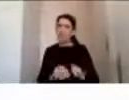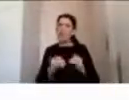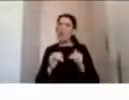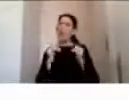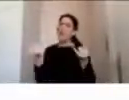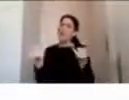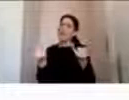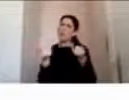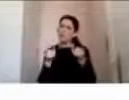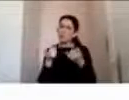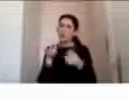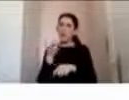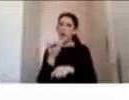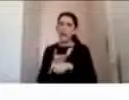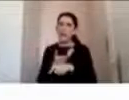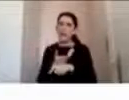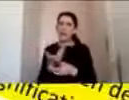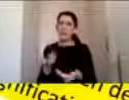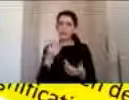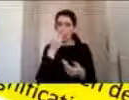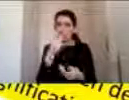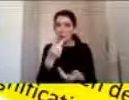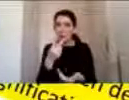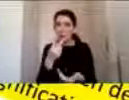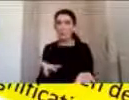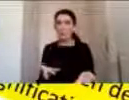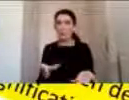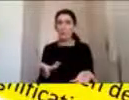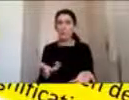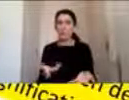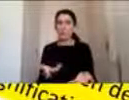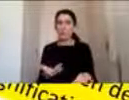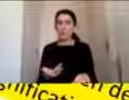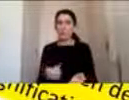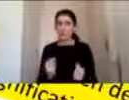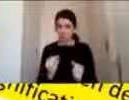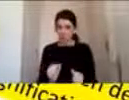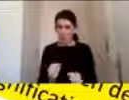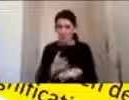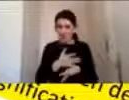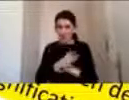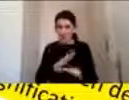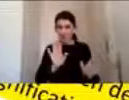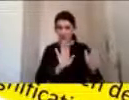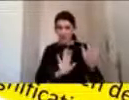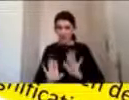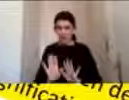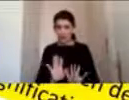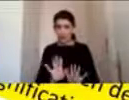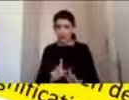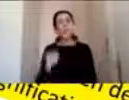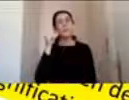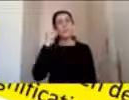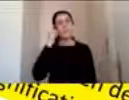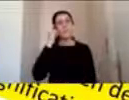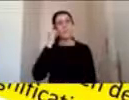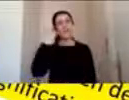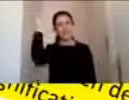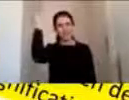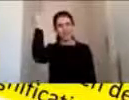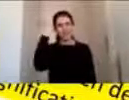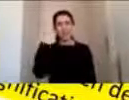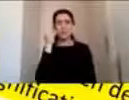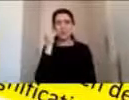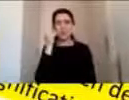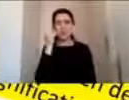realidad un poco cruenta. Bien, hay que considerar que en el fondo el trauma infantil y las lesiones craneoencefálicas